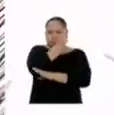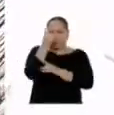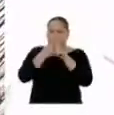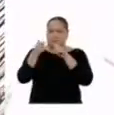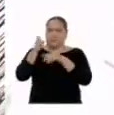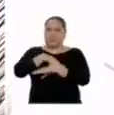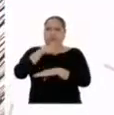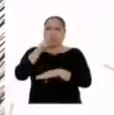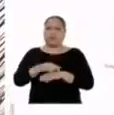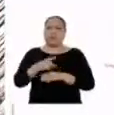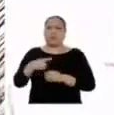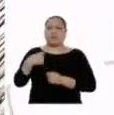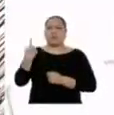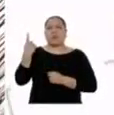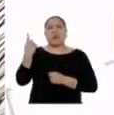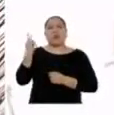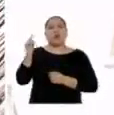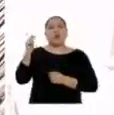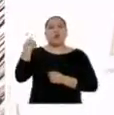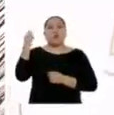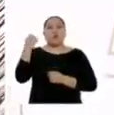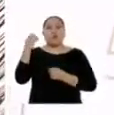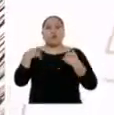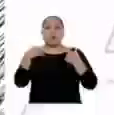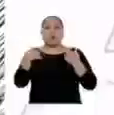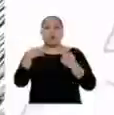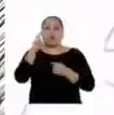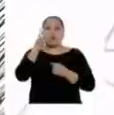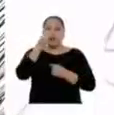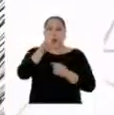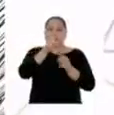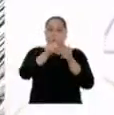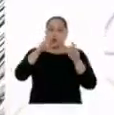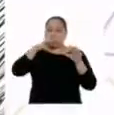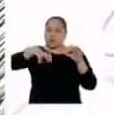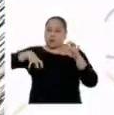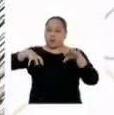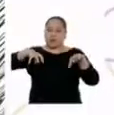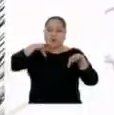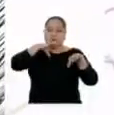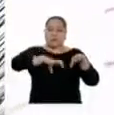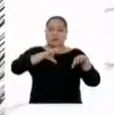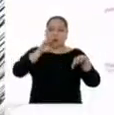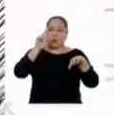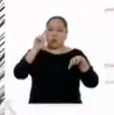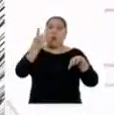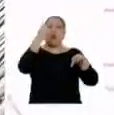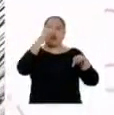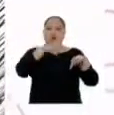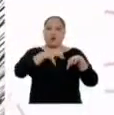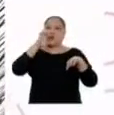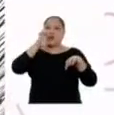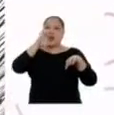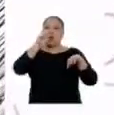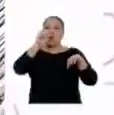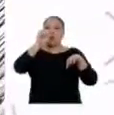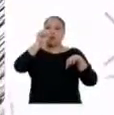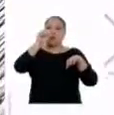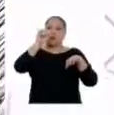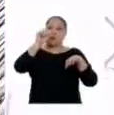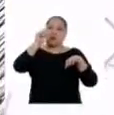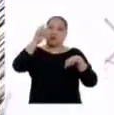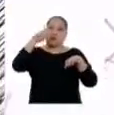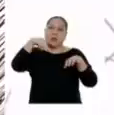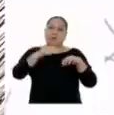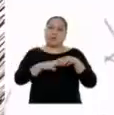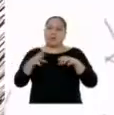regiones? Bueno, en Tumbes tenemos tres áreas naturales con ecosistemas únicos en el país. El Santuario